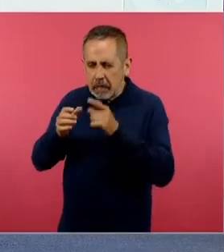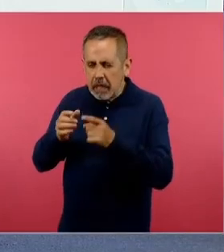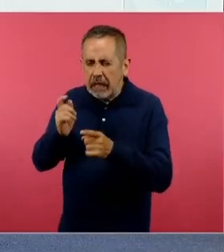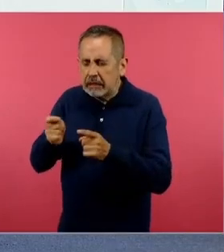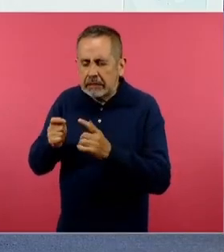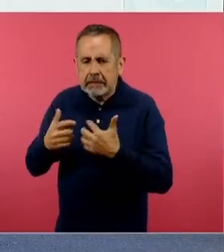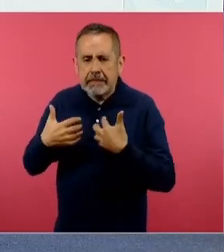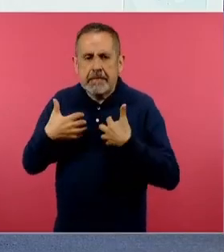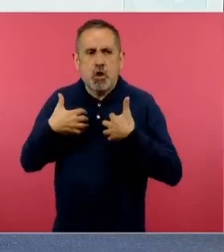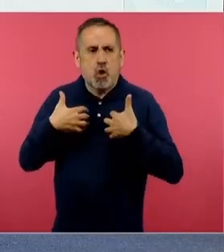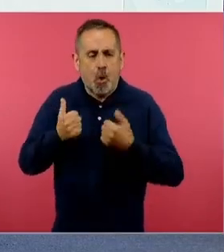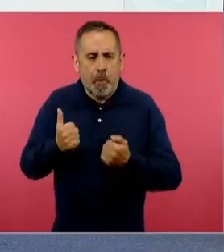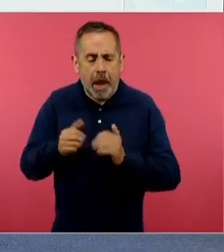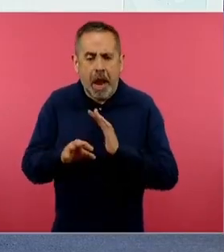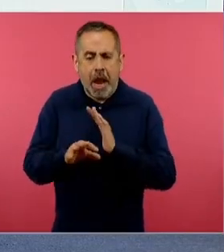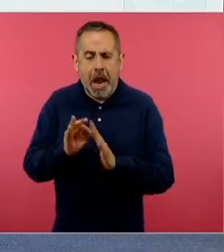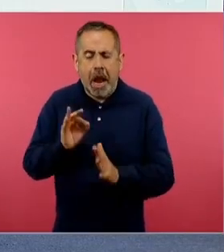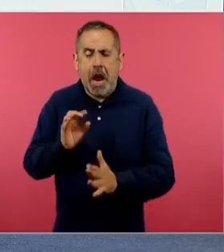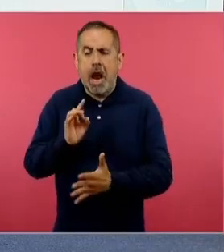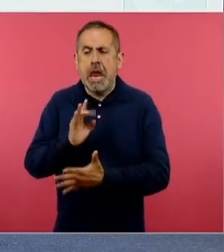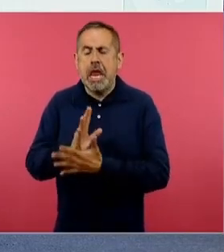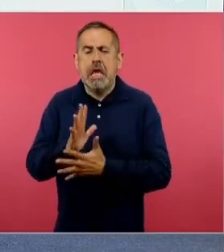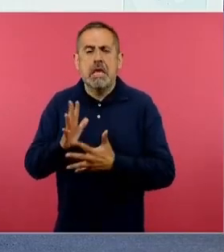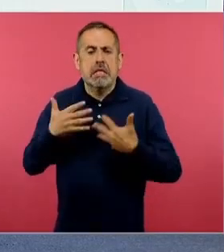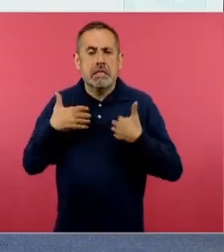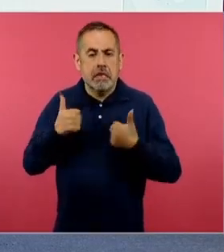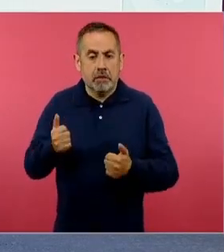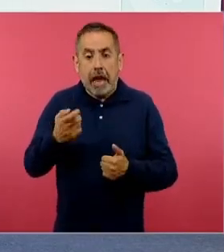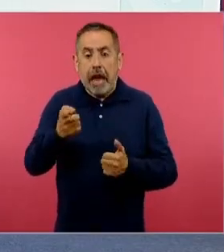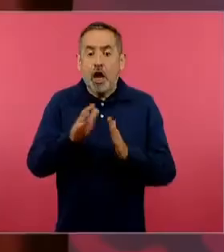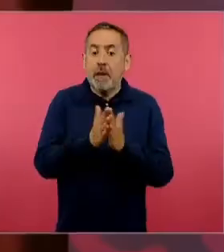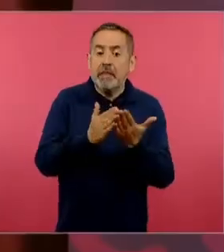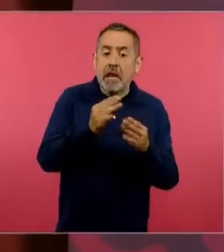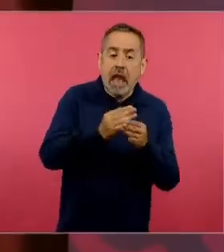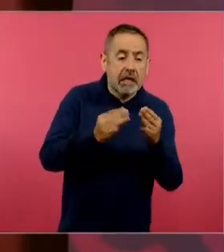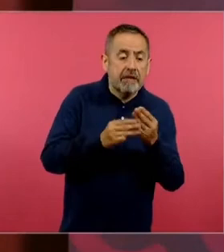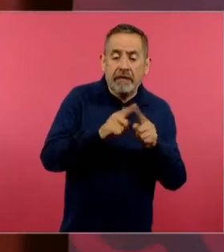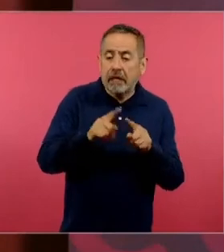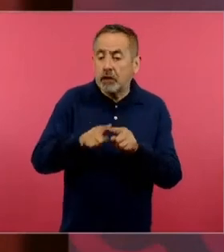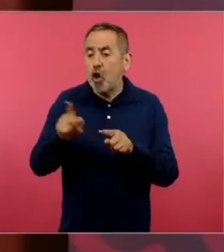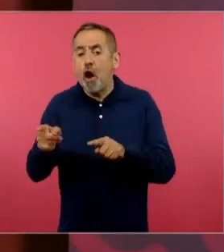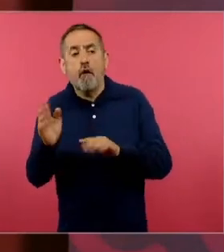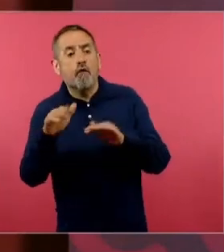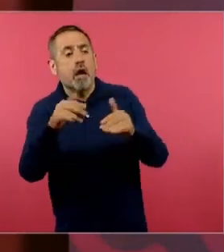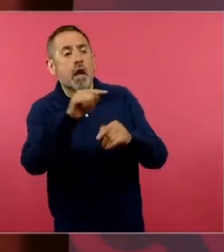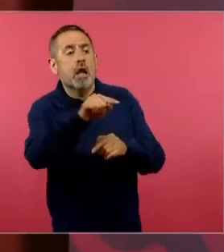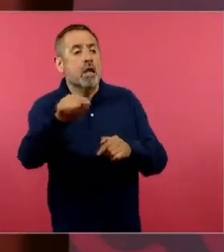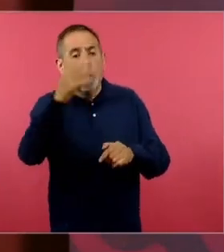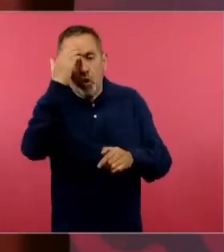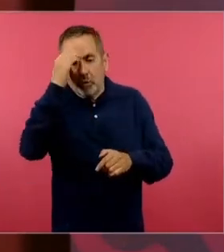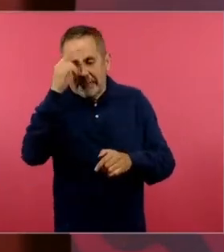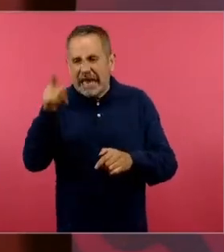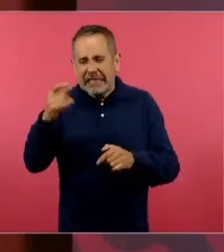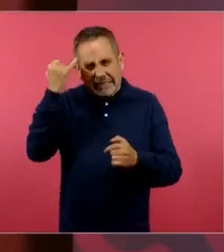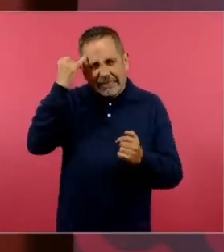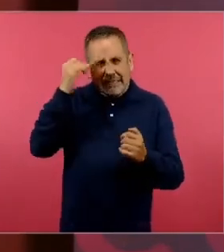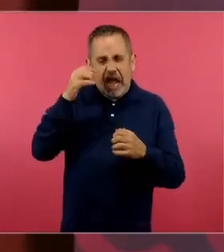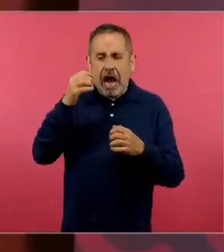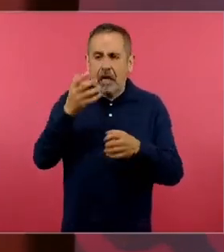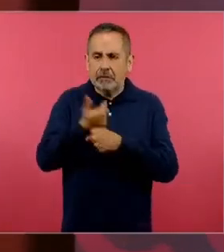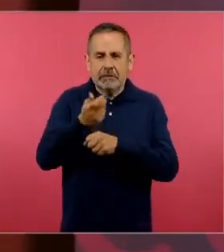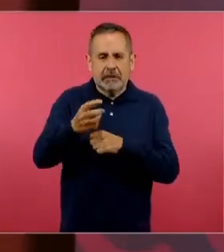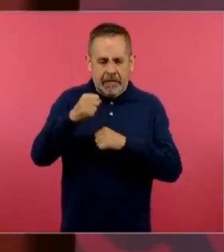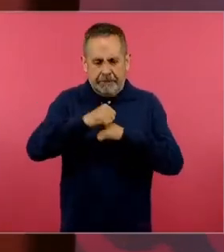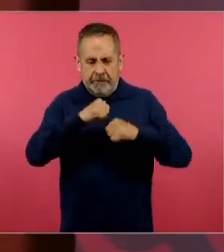materiales, vamos a investigar tanto de manera individual como en comunidad. Esto tiene que ver con el constructivismo y el